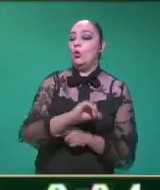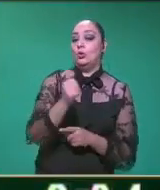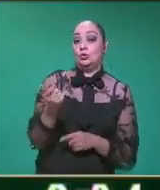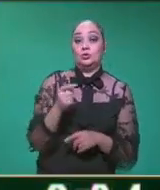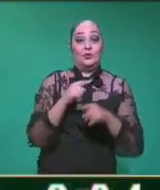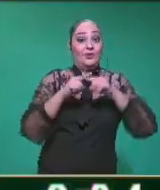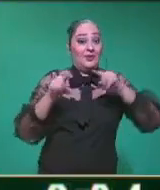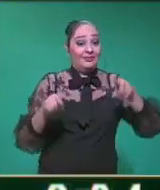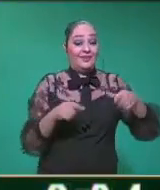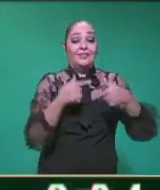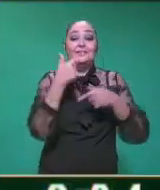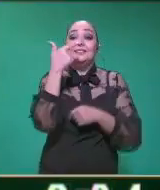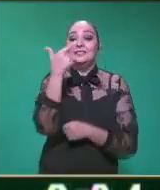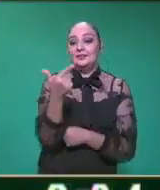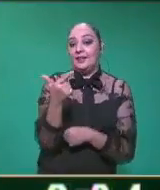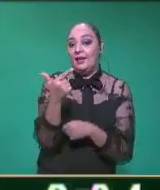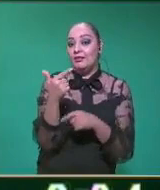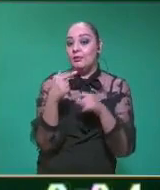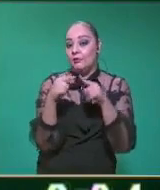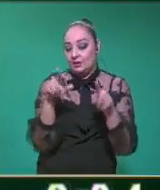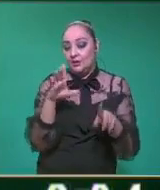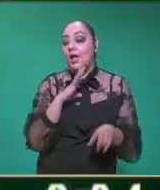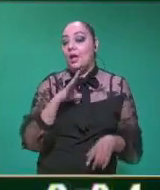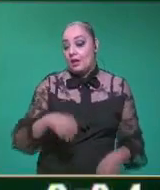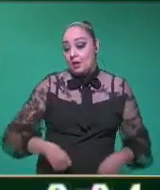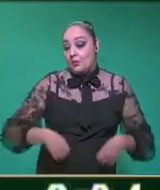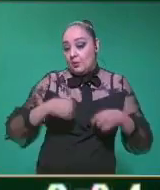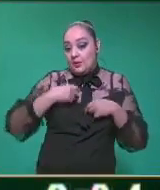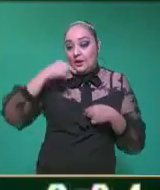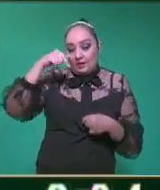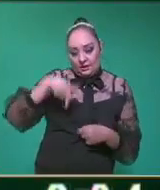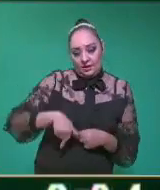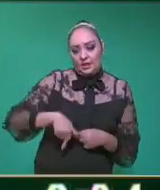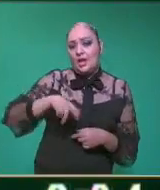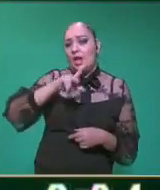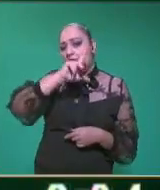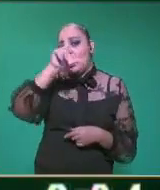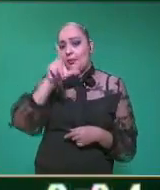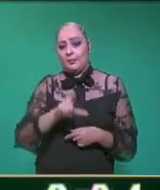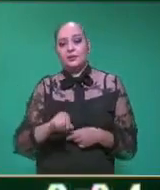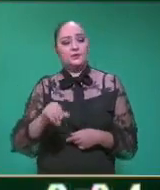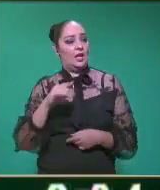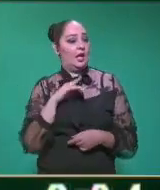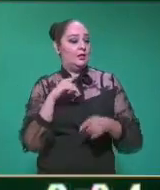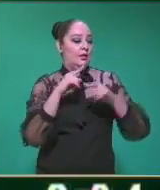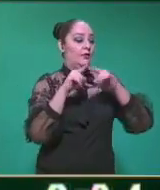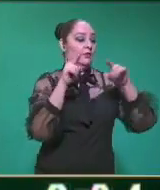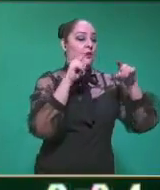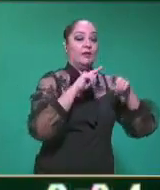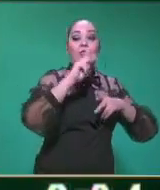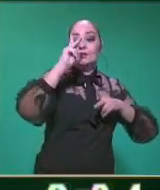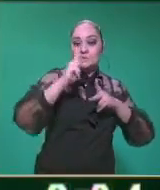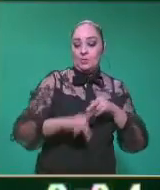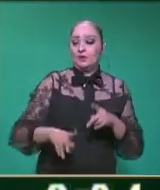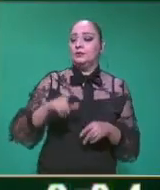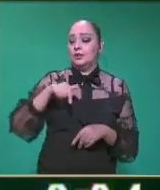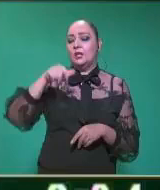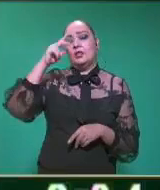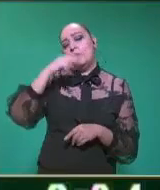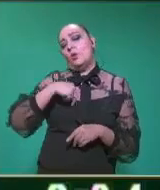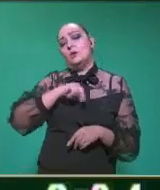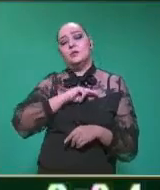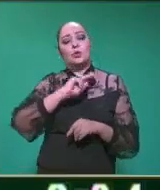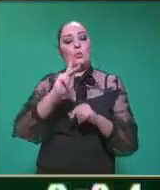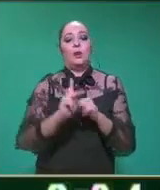especies que viven dentro del territorio nacional y que las podemos encontrar en distintas partes de México. Por ejemplo,